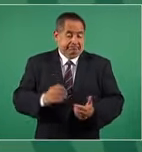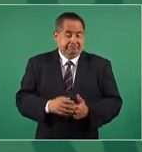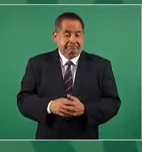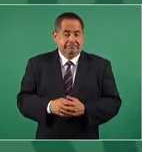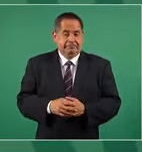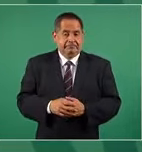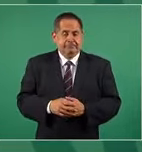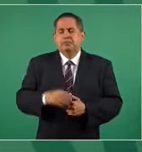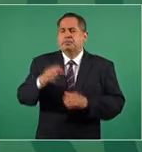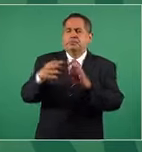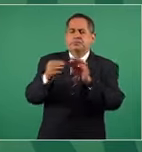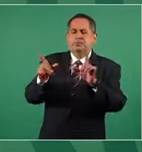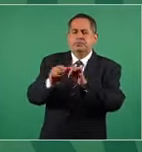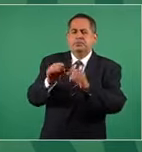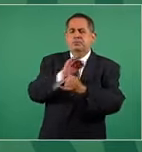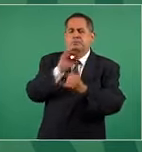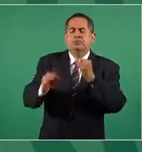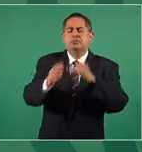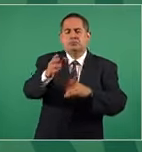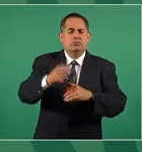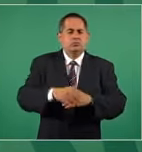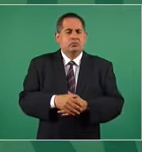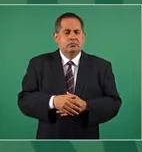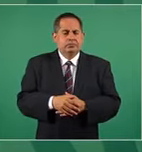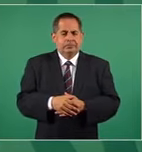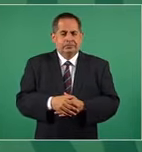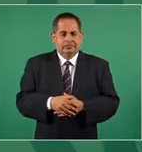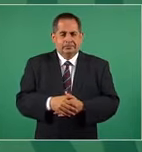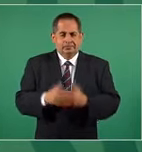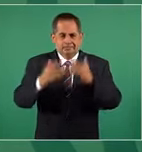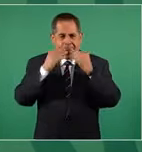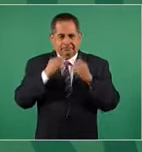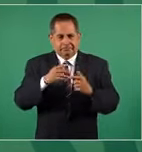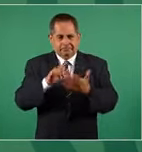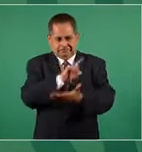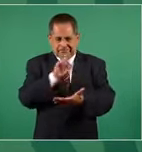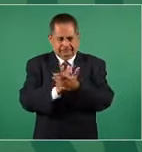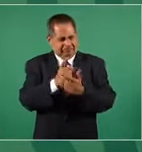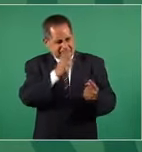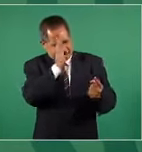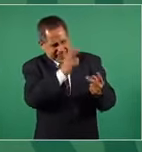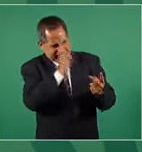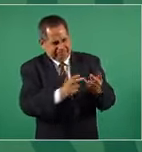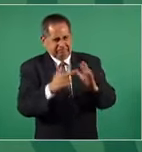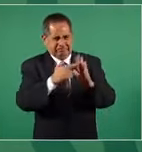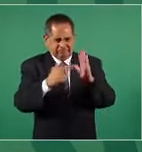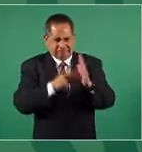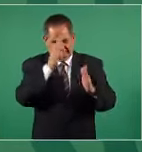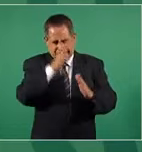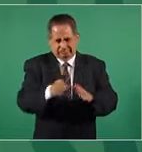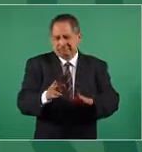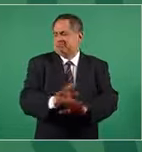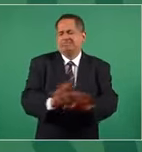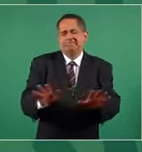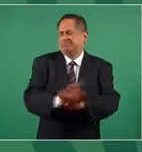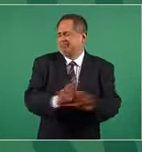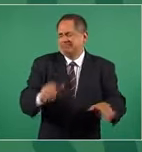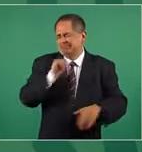Entonces, nada más para cerrar este aspecto, ¿no hay ninguna posibilidad? No, no, leyes, reglamentos, nada de eso,